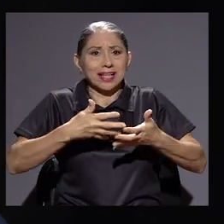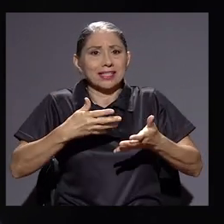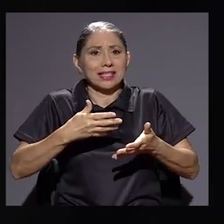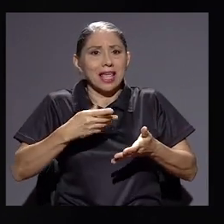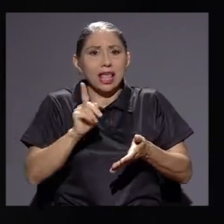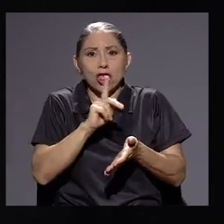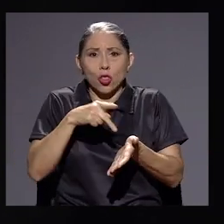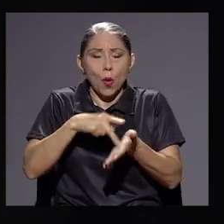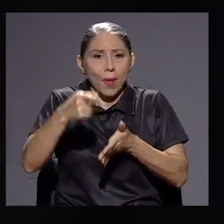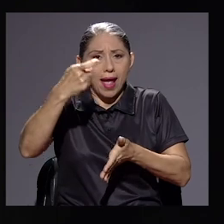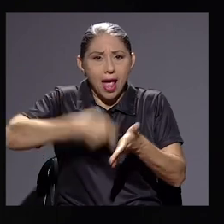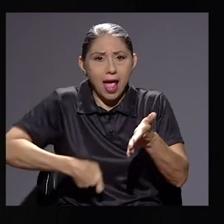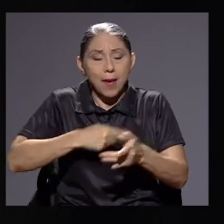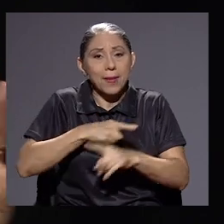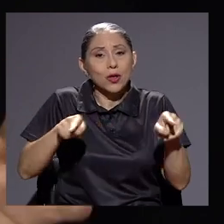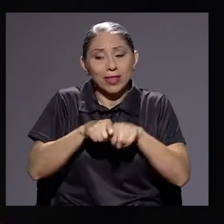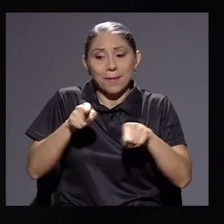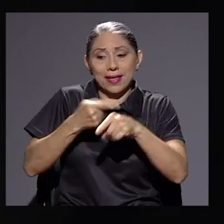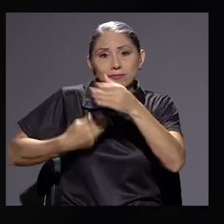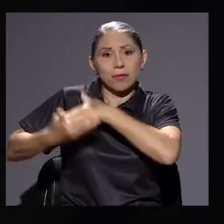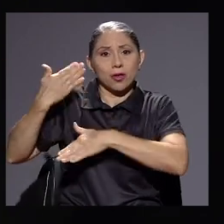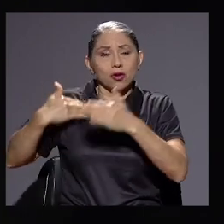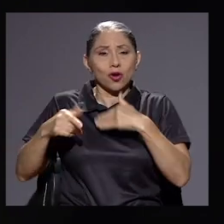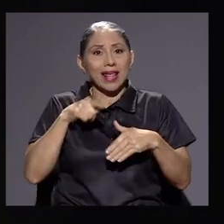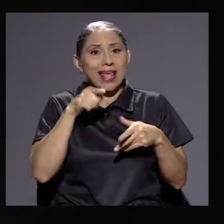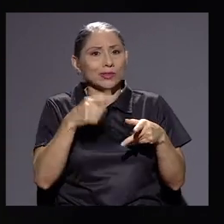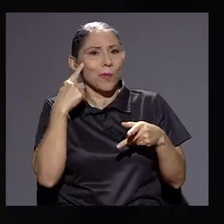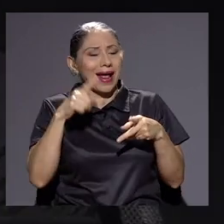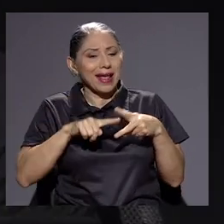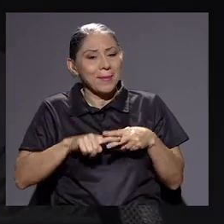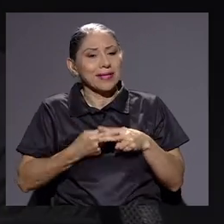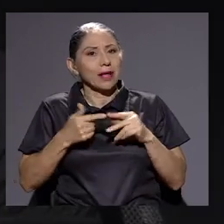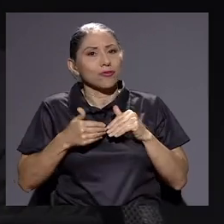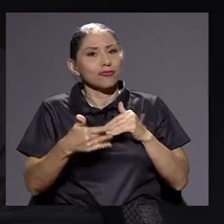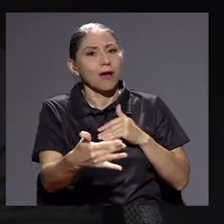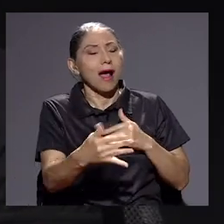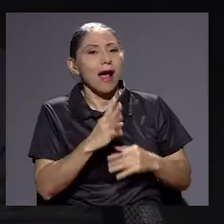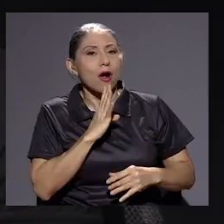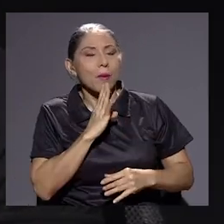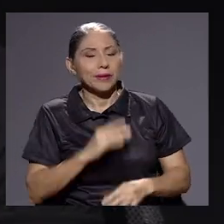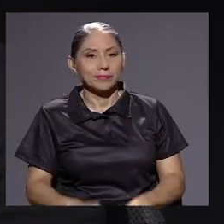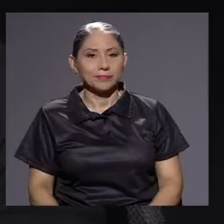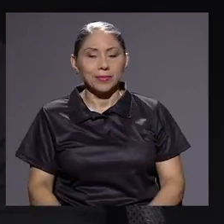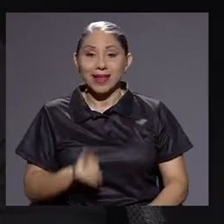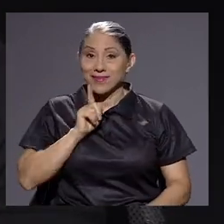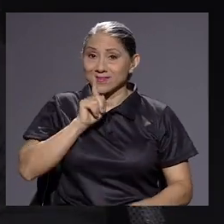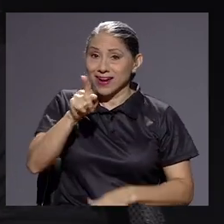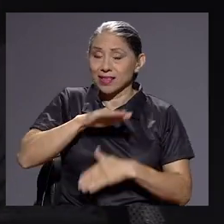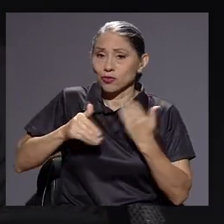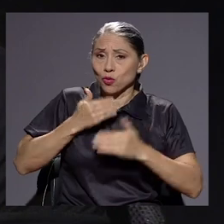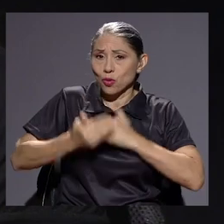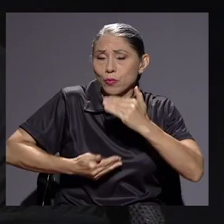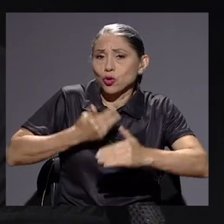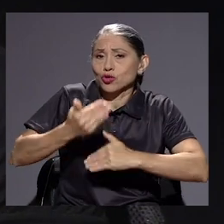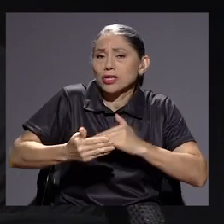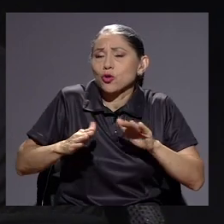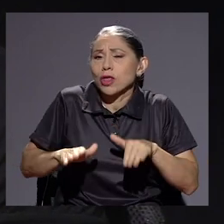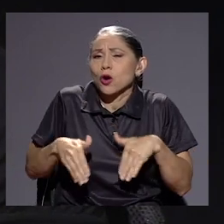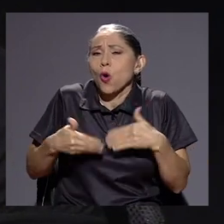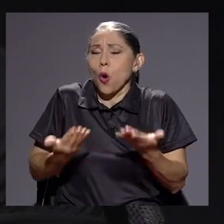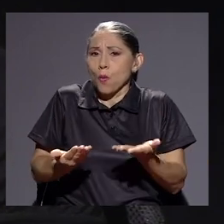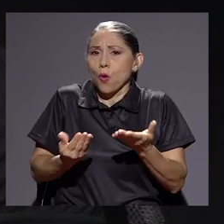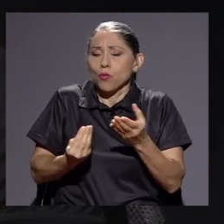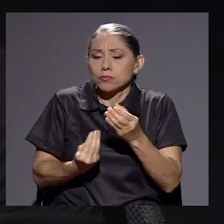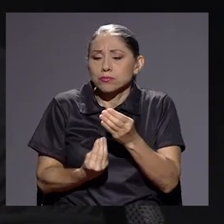Y eso pone, digamos, como un abre bocas a todo lo que vamos a conversar hoy. Bueno, en realidad todo este proceso y cómo se formó